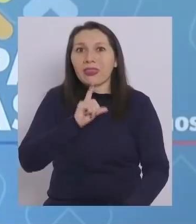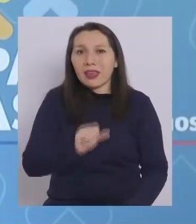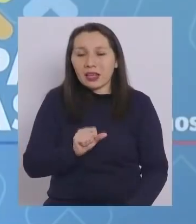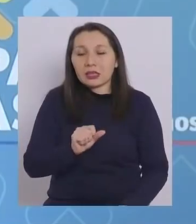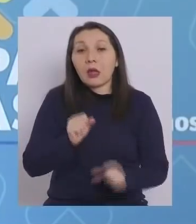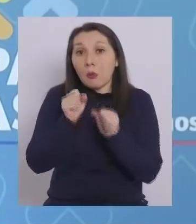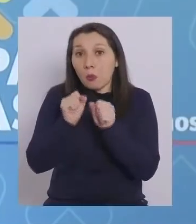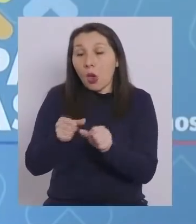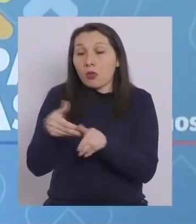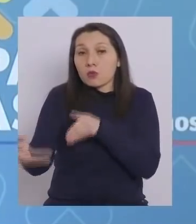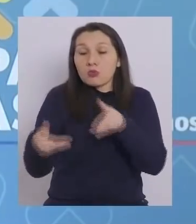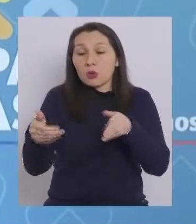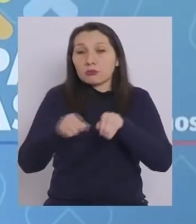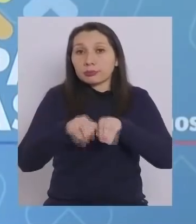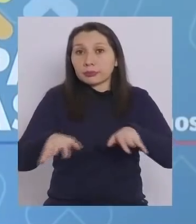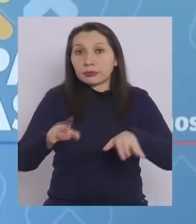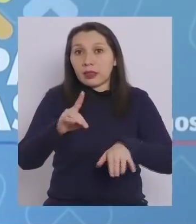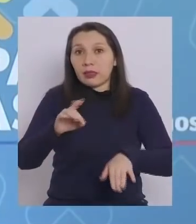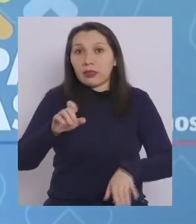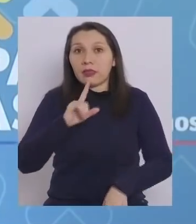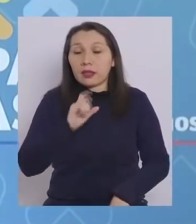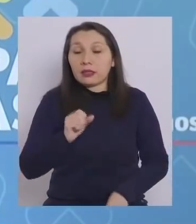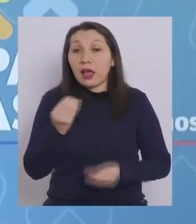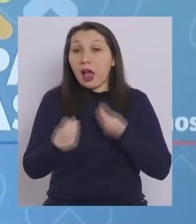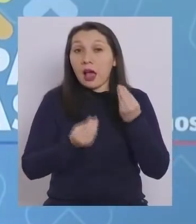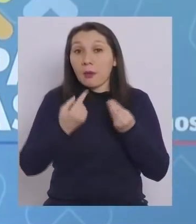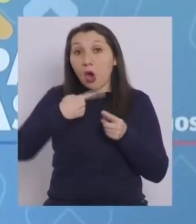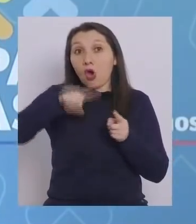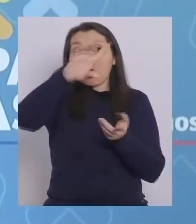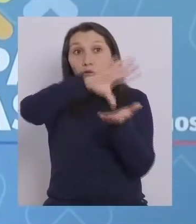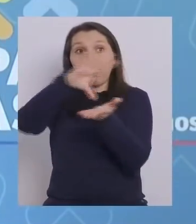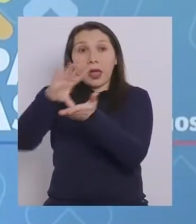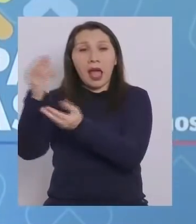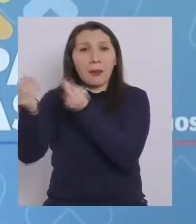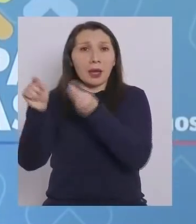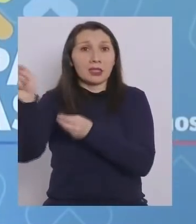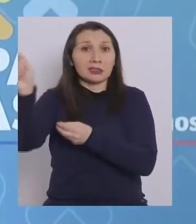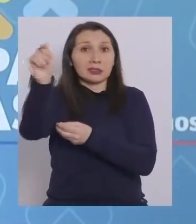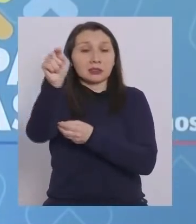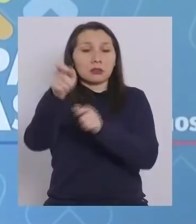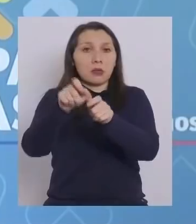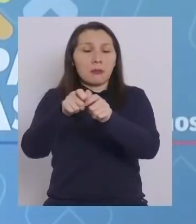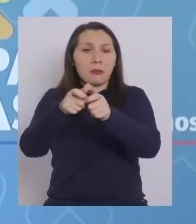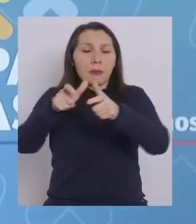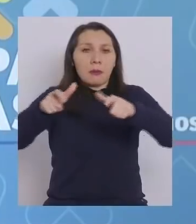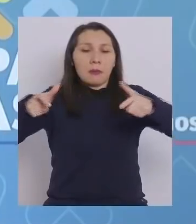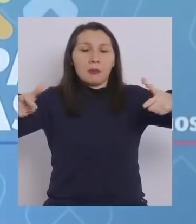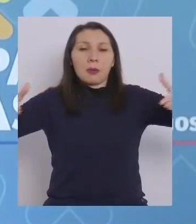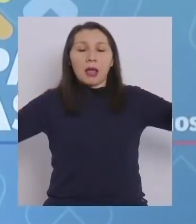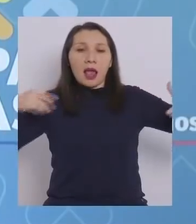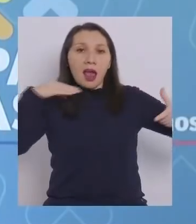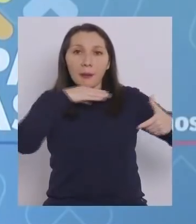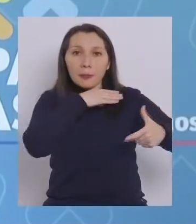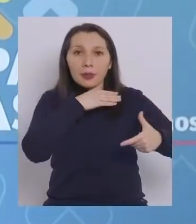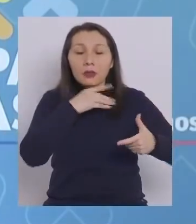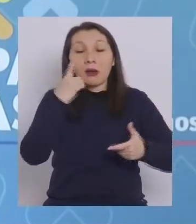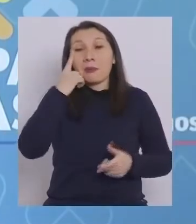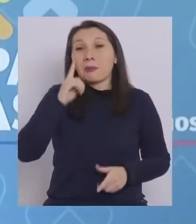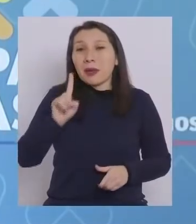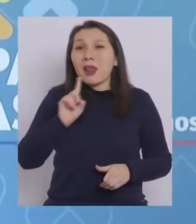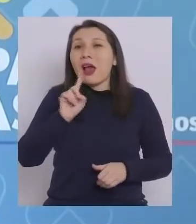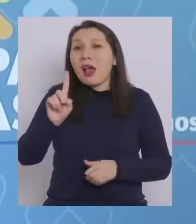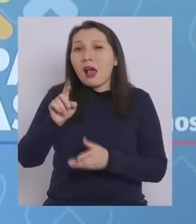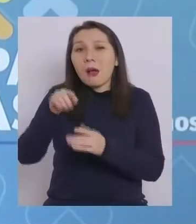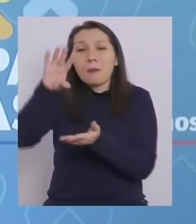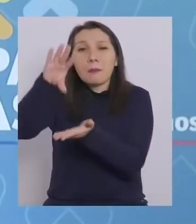variante Delta. Lo que ha pasado en otros países es que la variante ha avanzado rápidamente, pero sobre todo